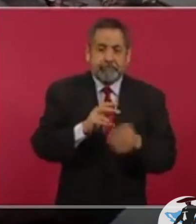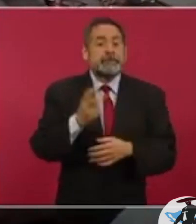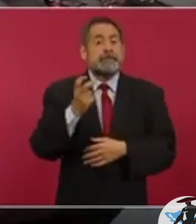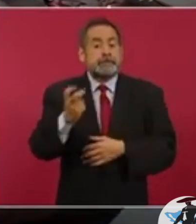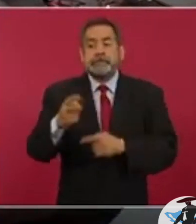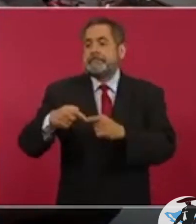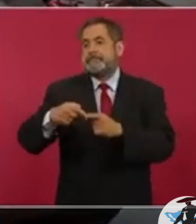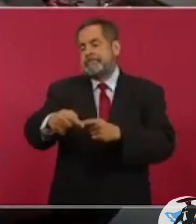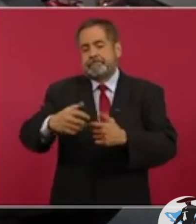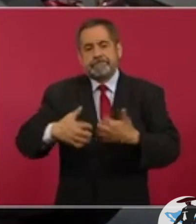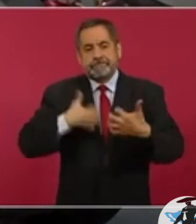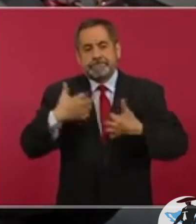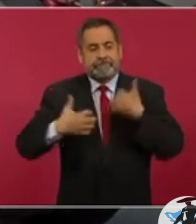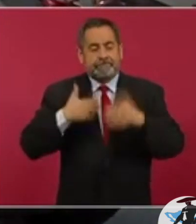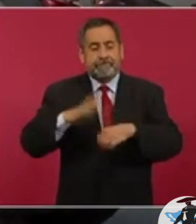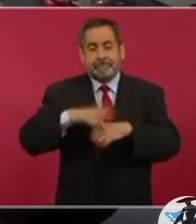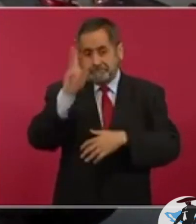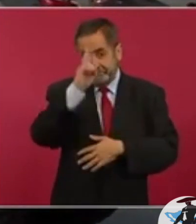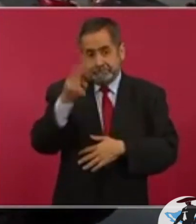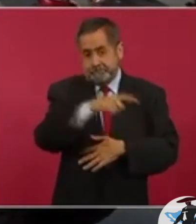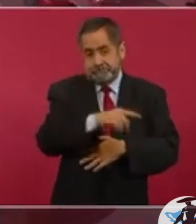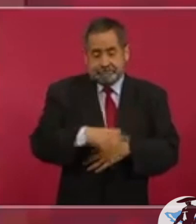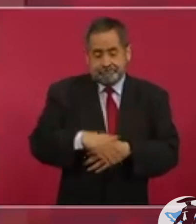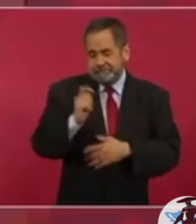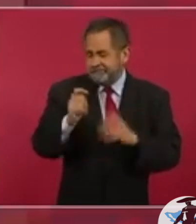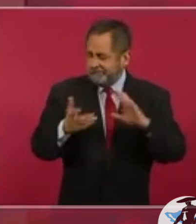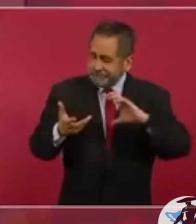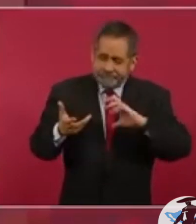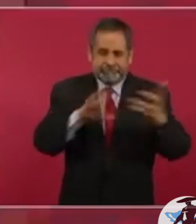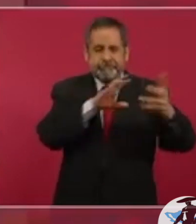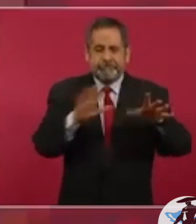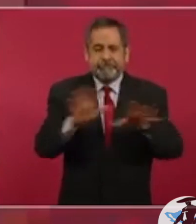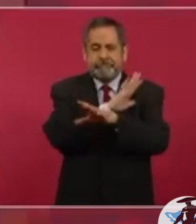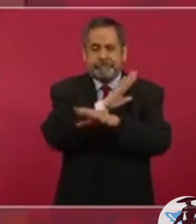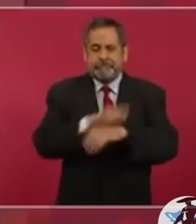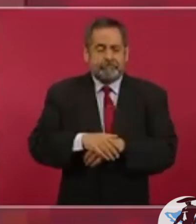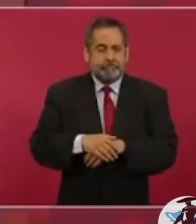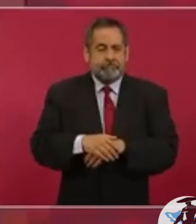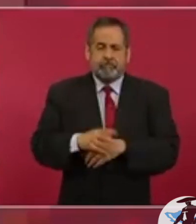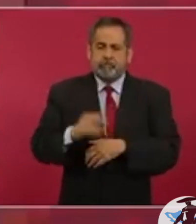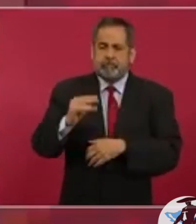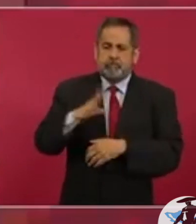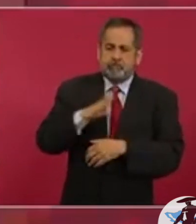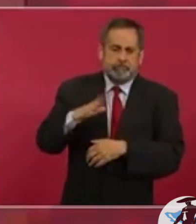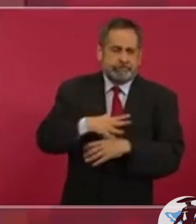Es una revolución sin violencia,